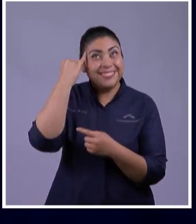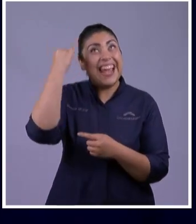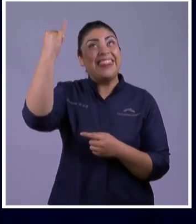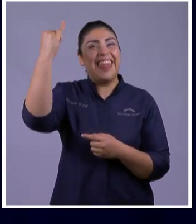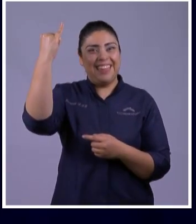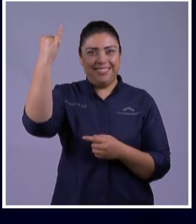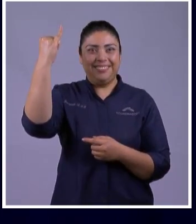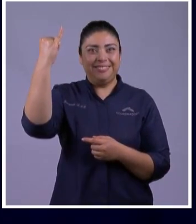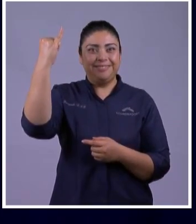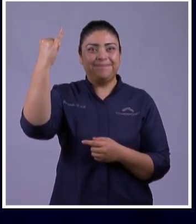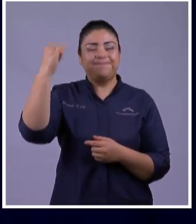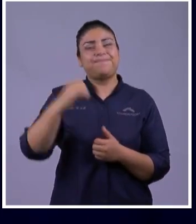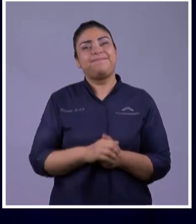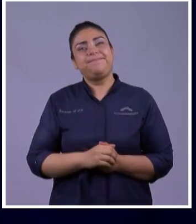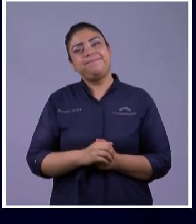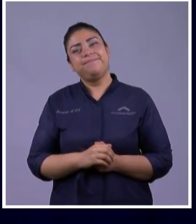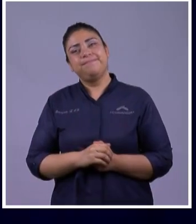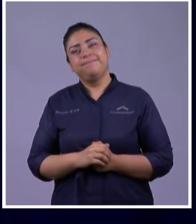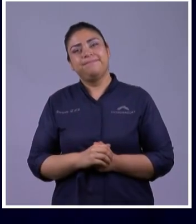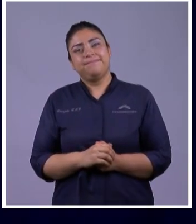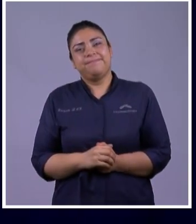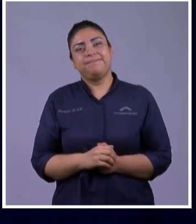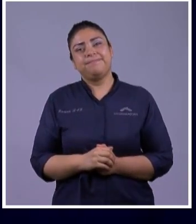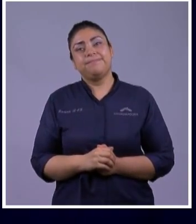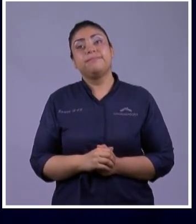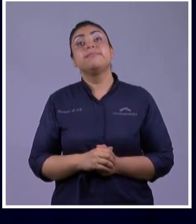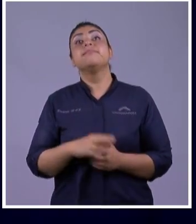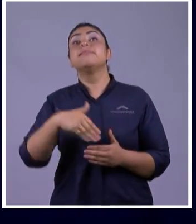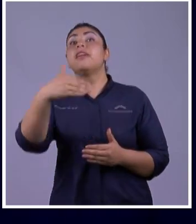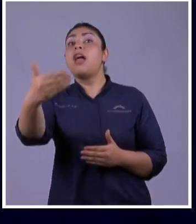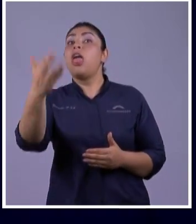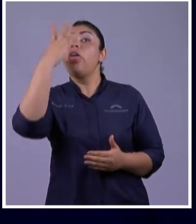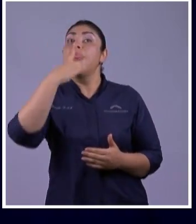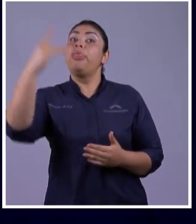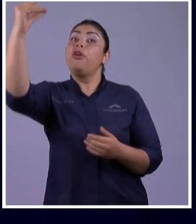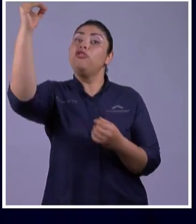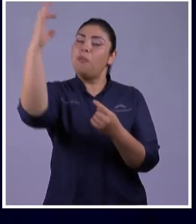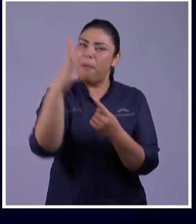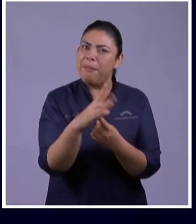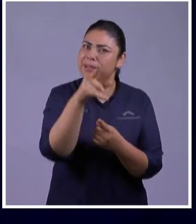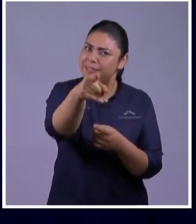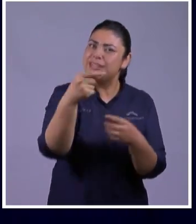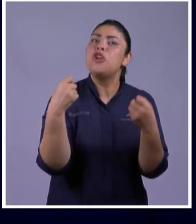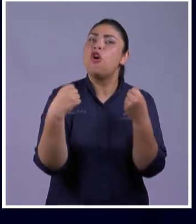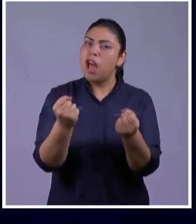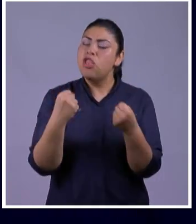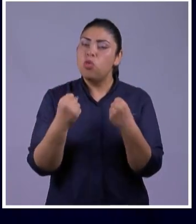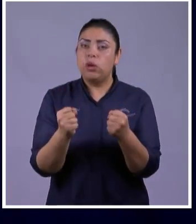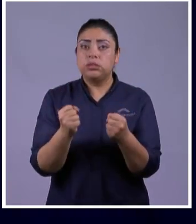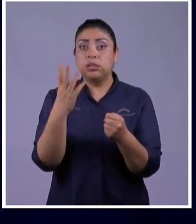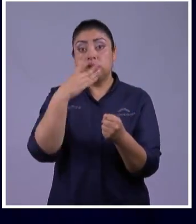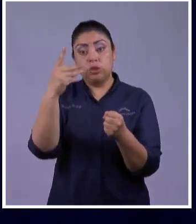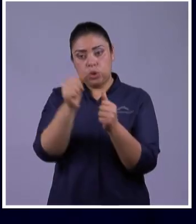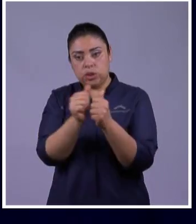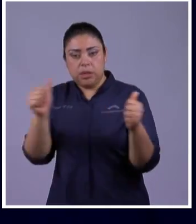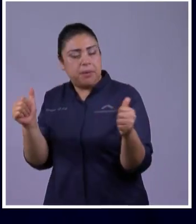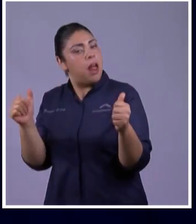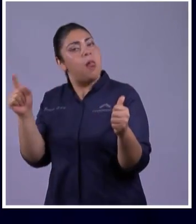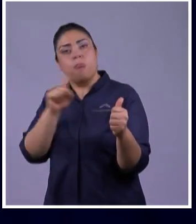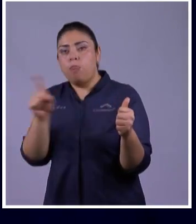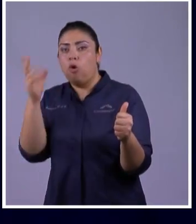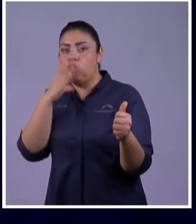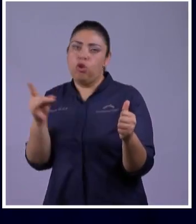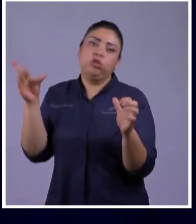Profesión Que aprendiste En la universidad Será bendecido Por Dios Él no te dejará Él te abandonará